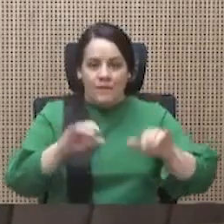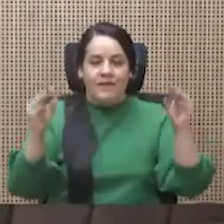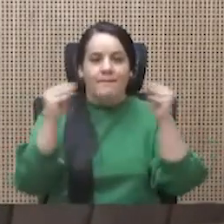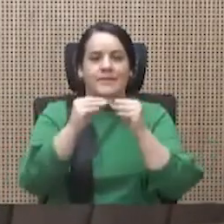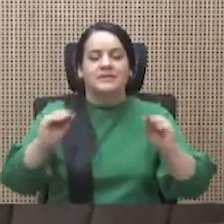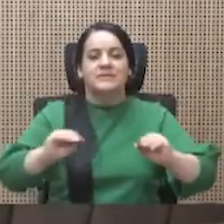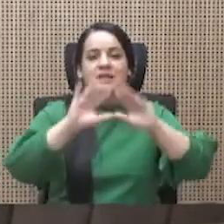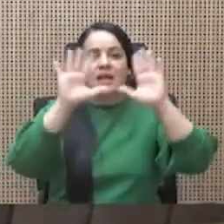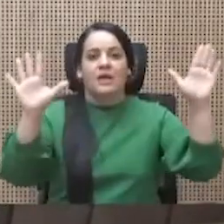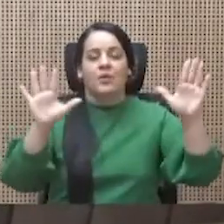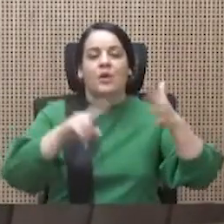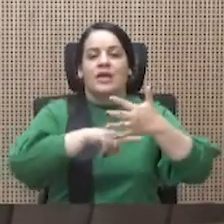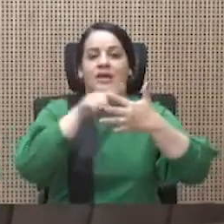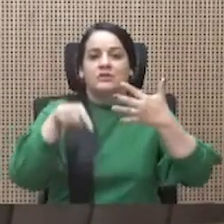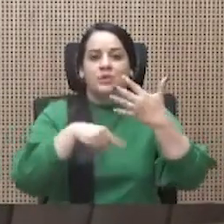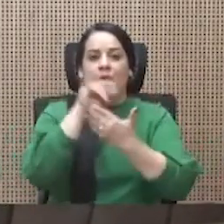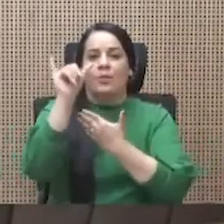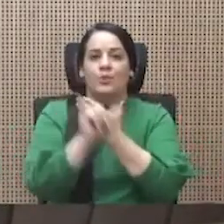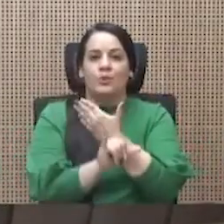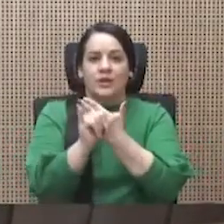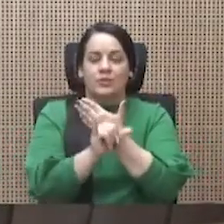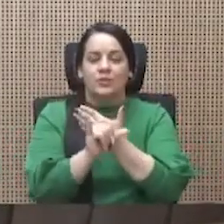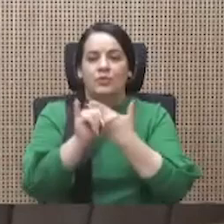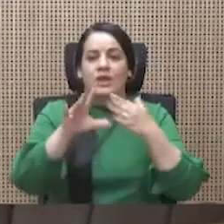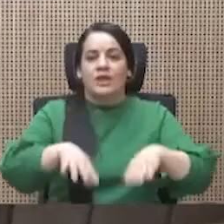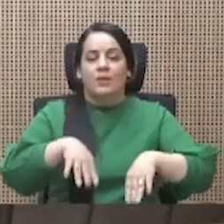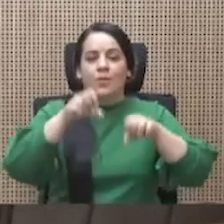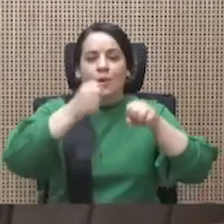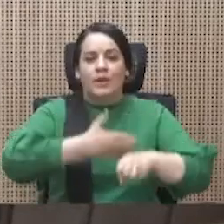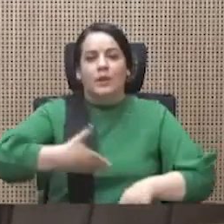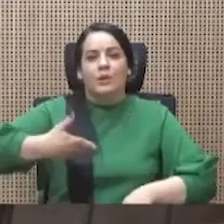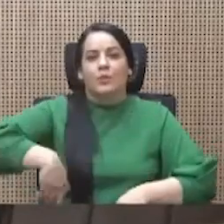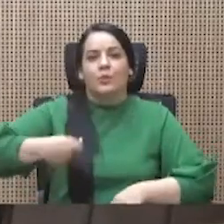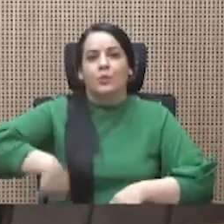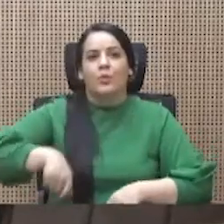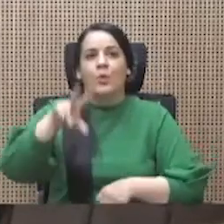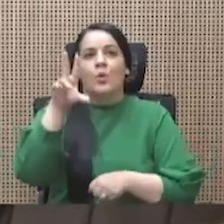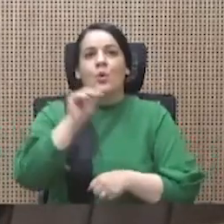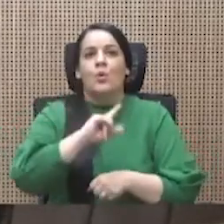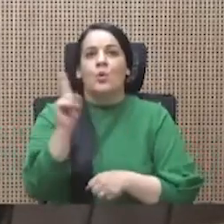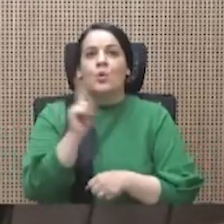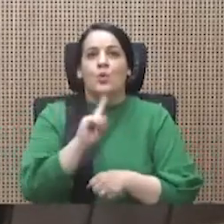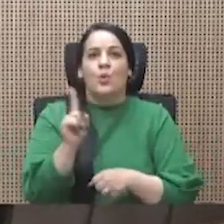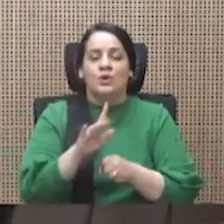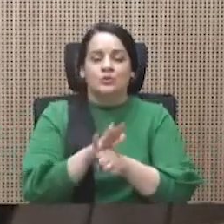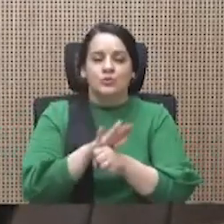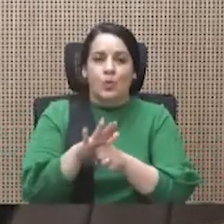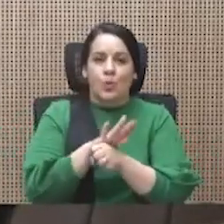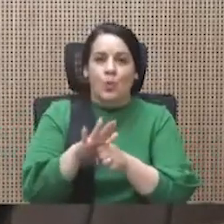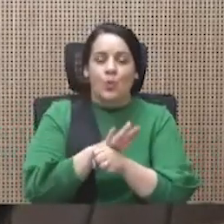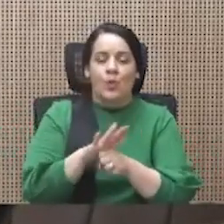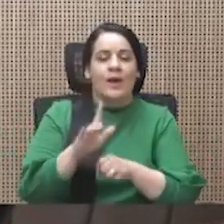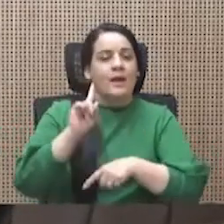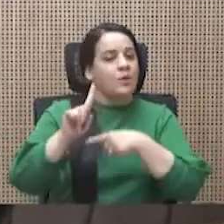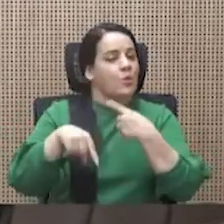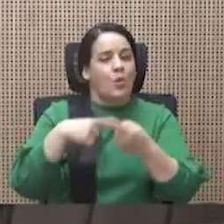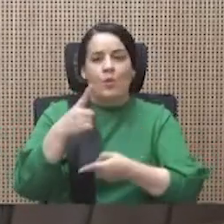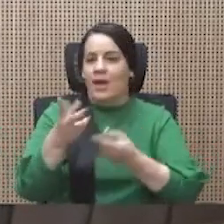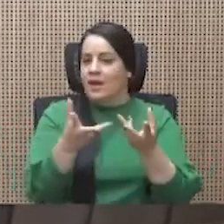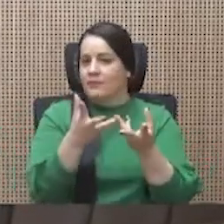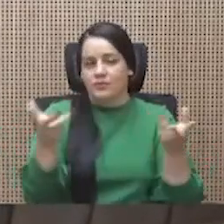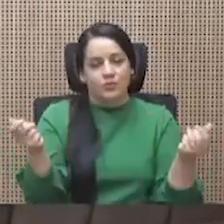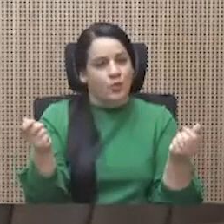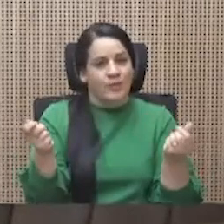que cinco proyectos del Poder Ejecutivo no son suficientes ni van a resolver